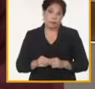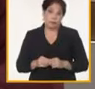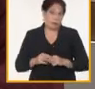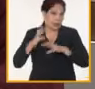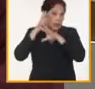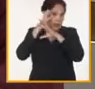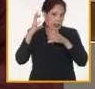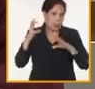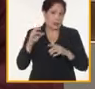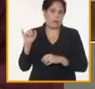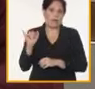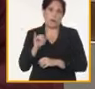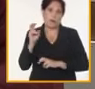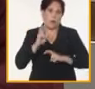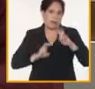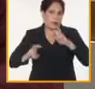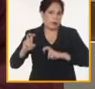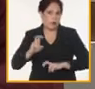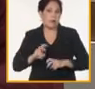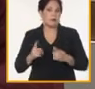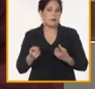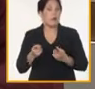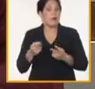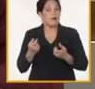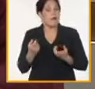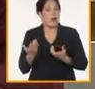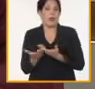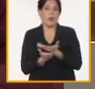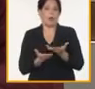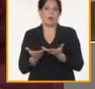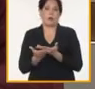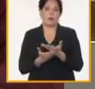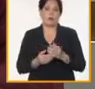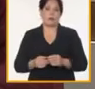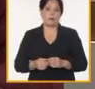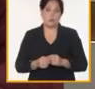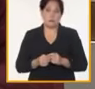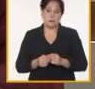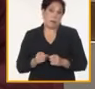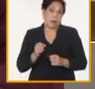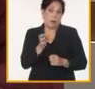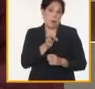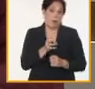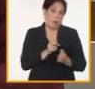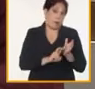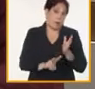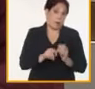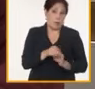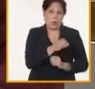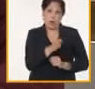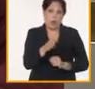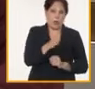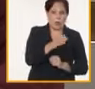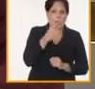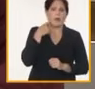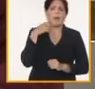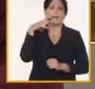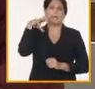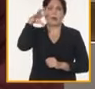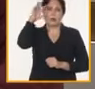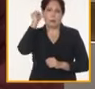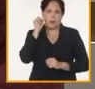y por supuesto la ciencia lleva un nivel de gestión hay lugares que uno en estos recorridos lo ha podido contatar